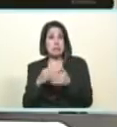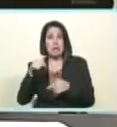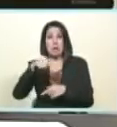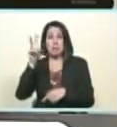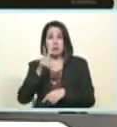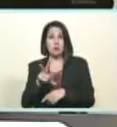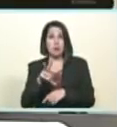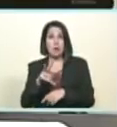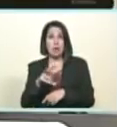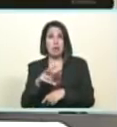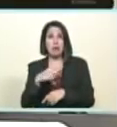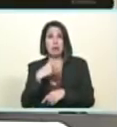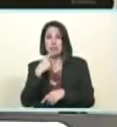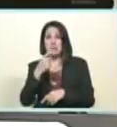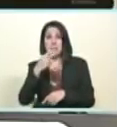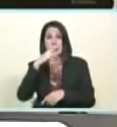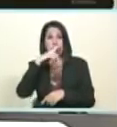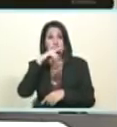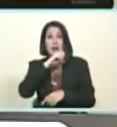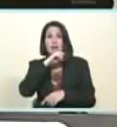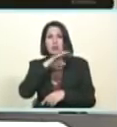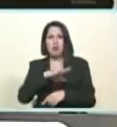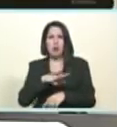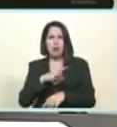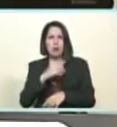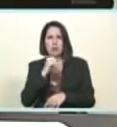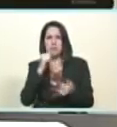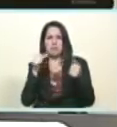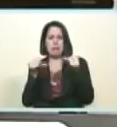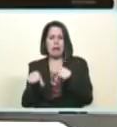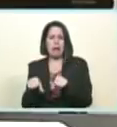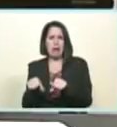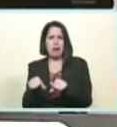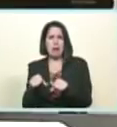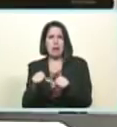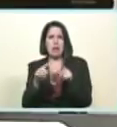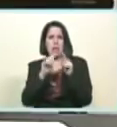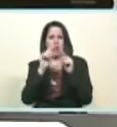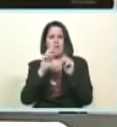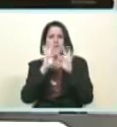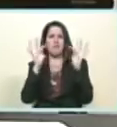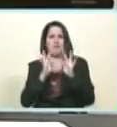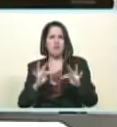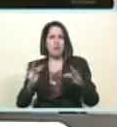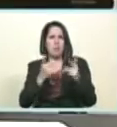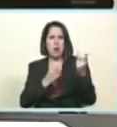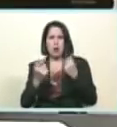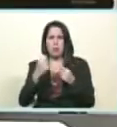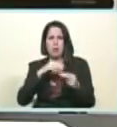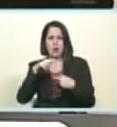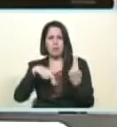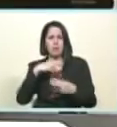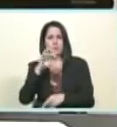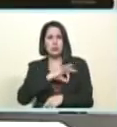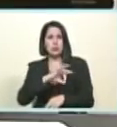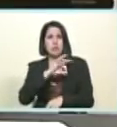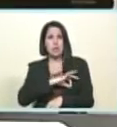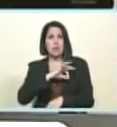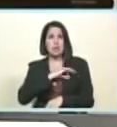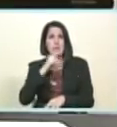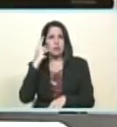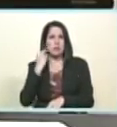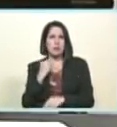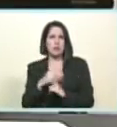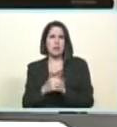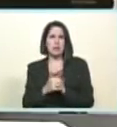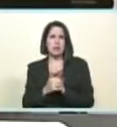podremos seguir construyendo la Venezuela del siglo XXI que nos profetizara Hugo Chávez hace más